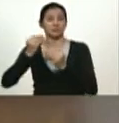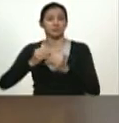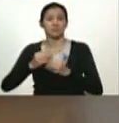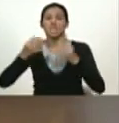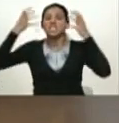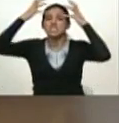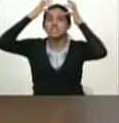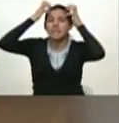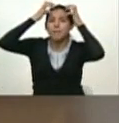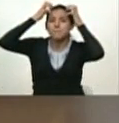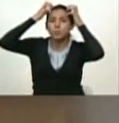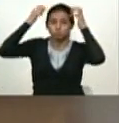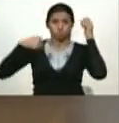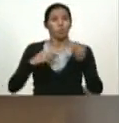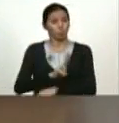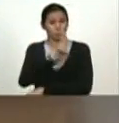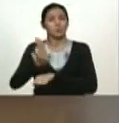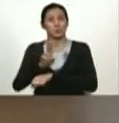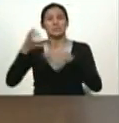que es el que uso yo